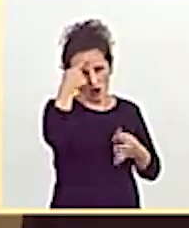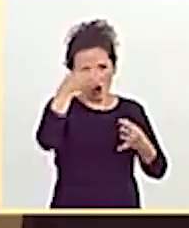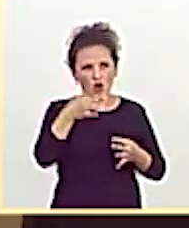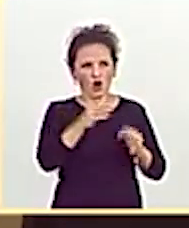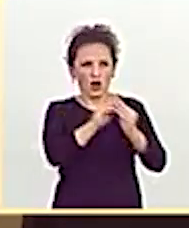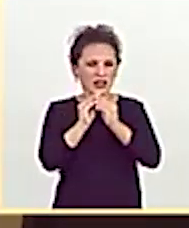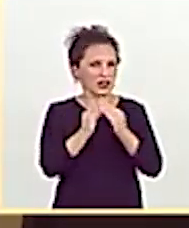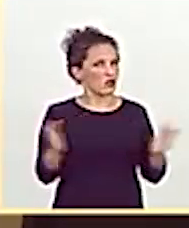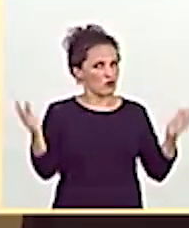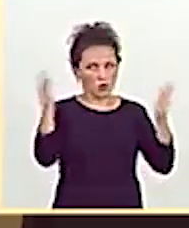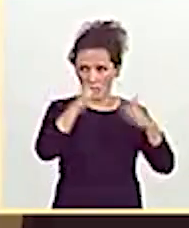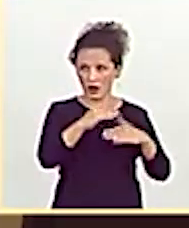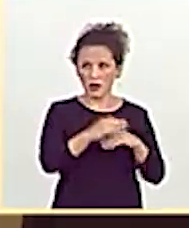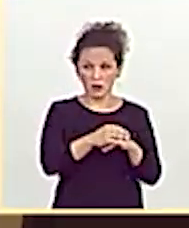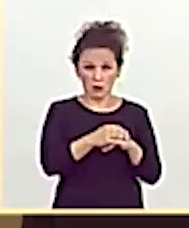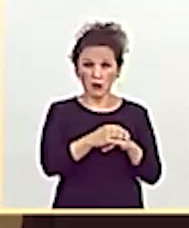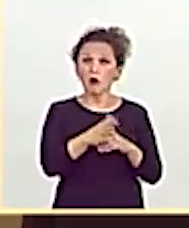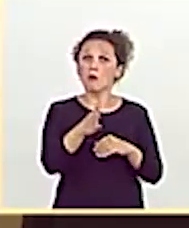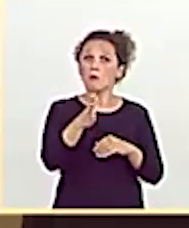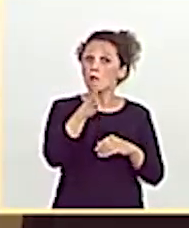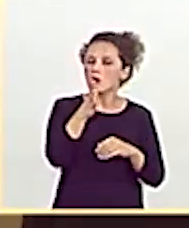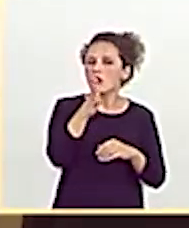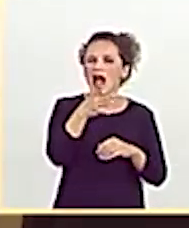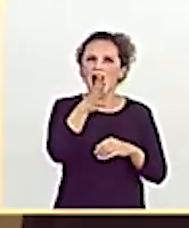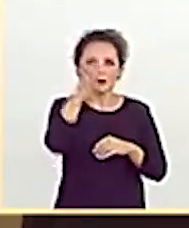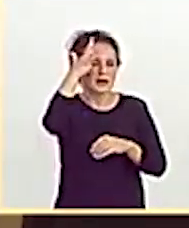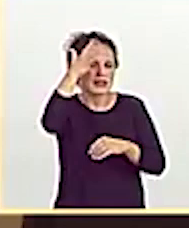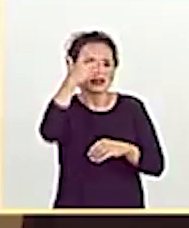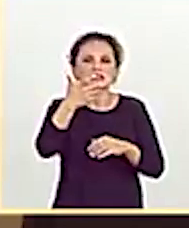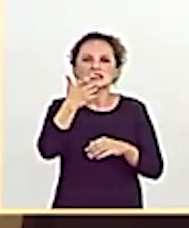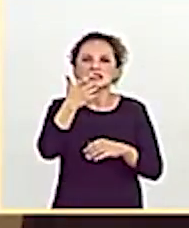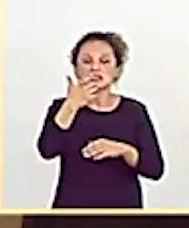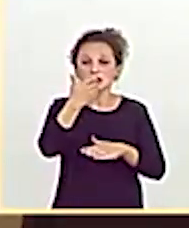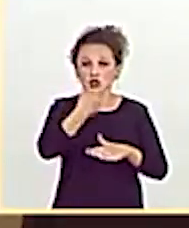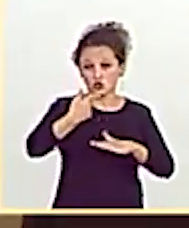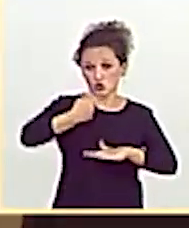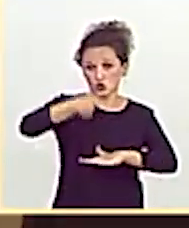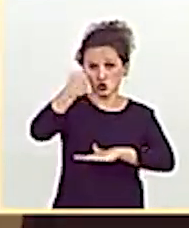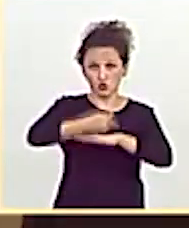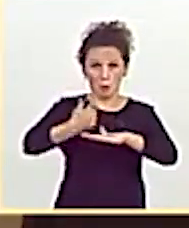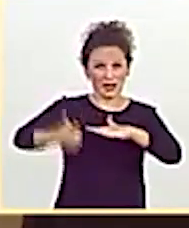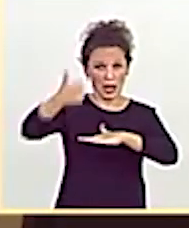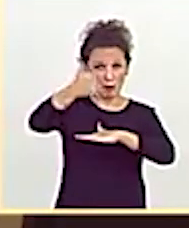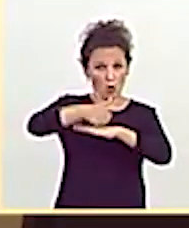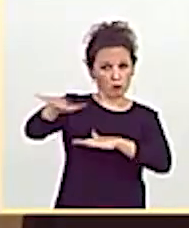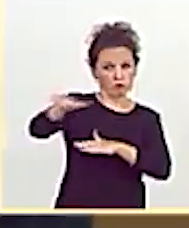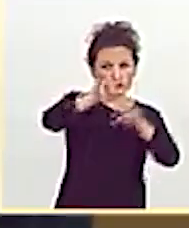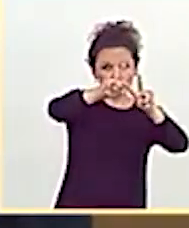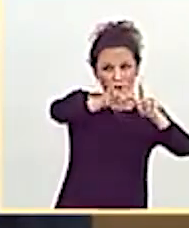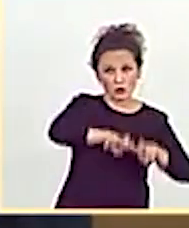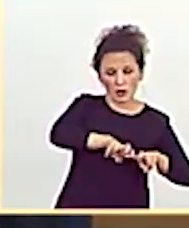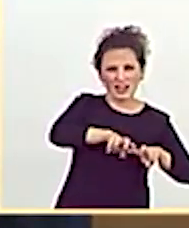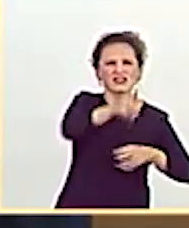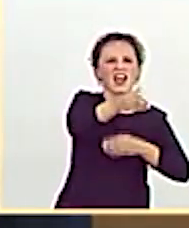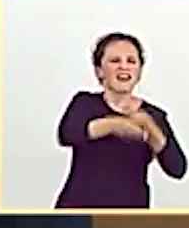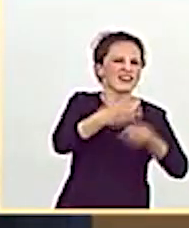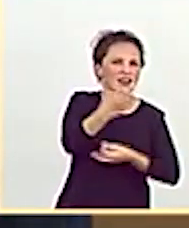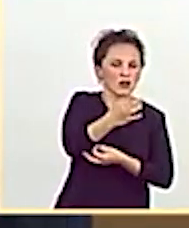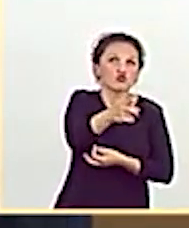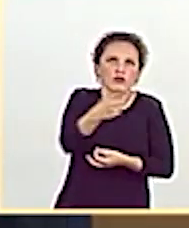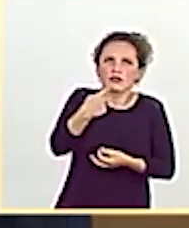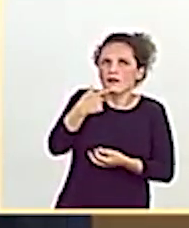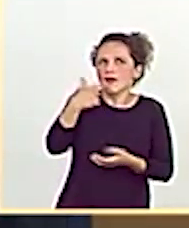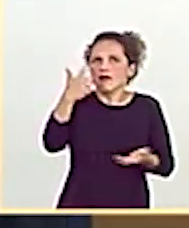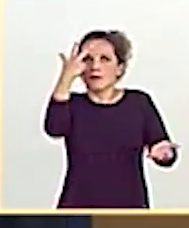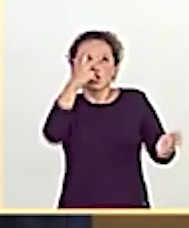Y ahora, cuando le preguntan qué hará si le imputa al Supremo, usted nos dice que bajo ningún concepto considera esta hipótesis, porque todo el mundo